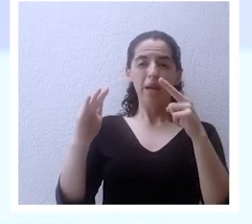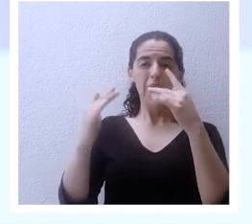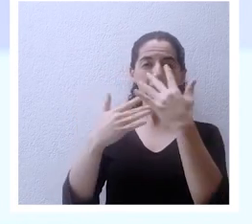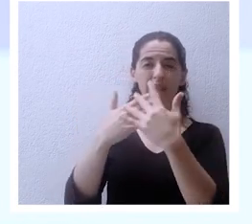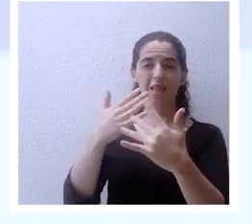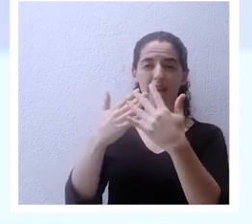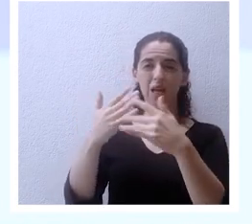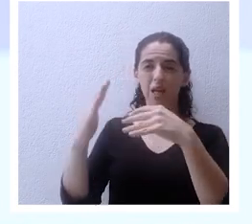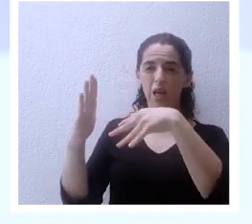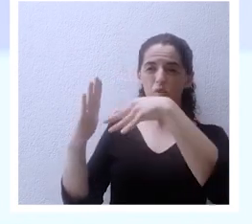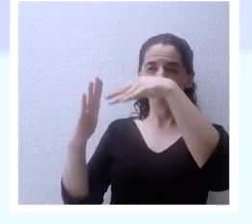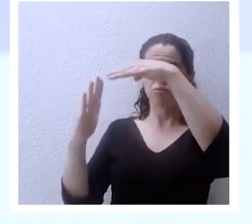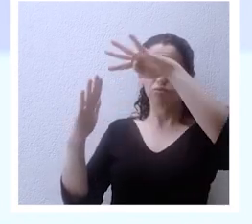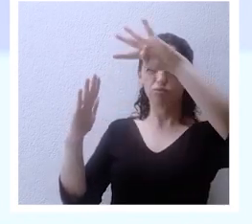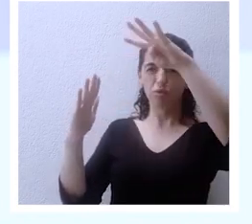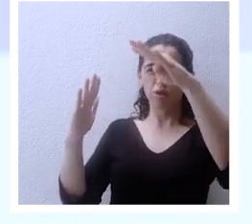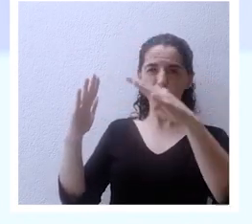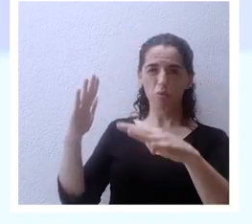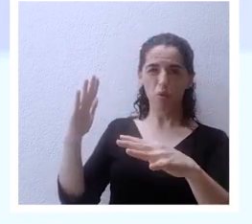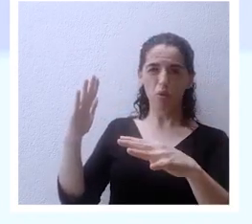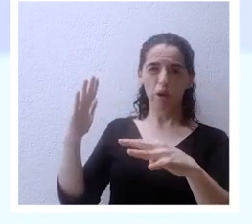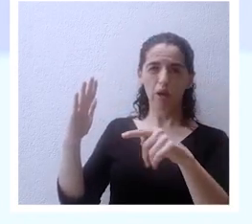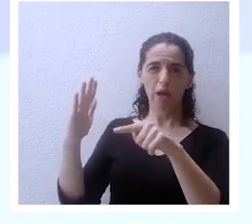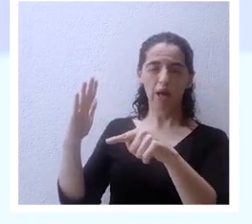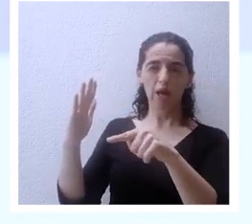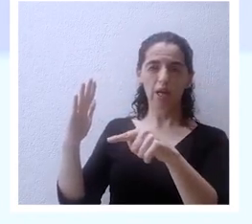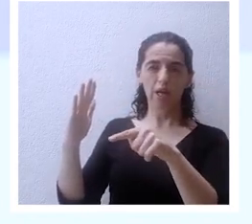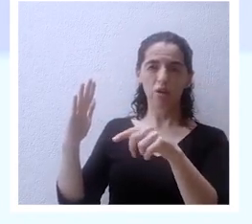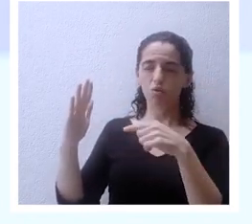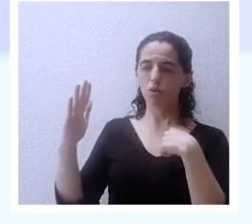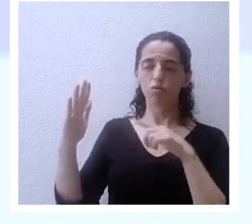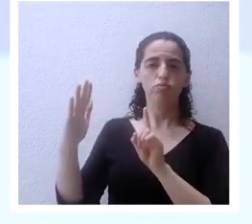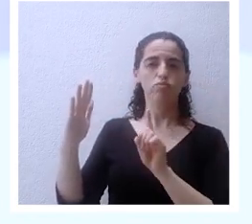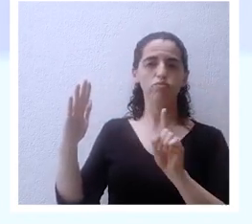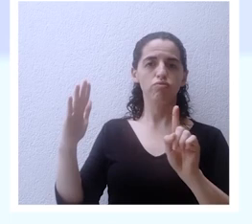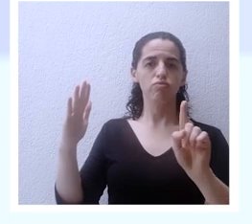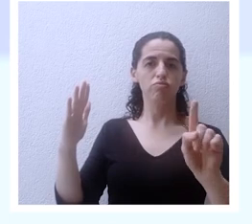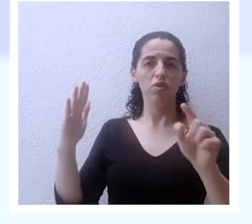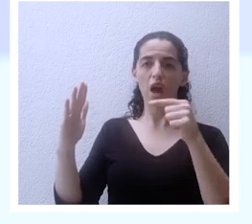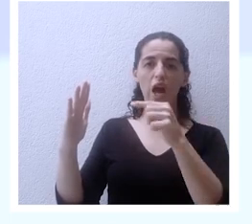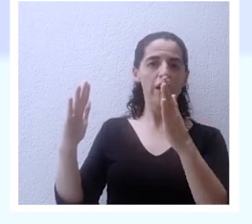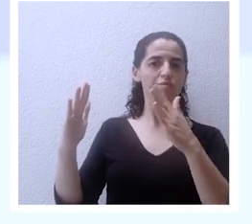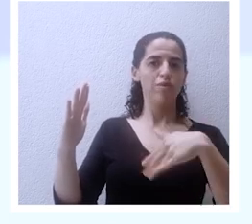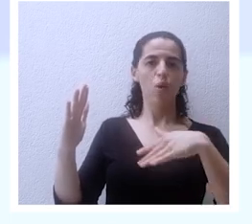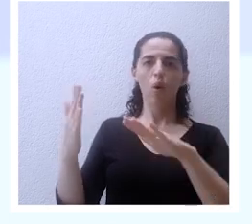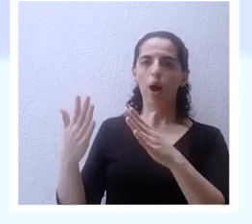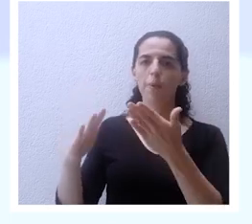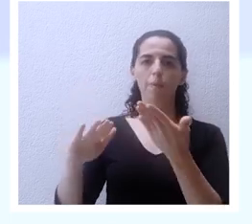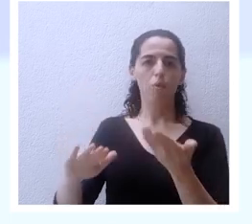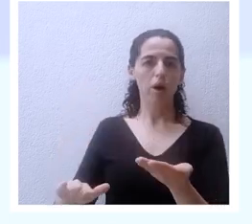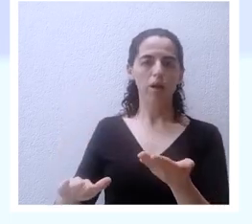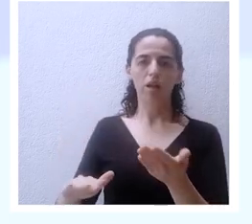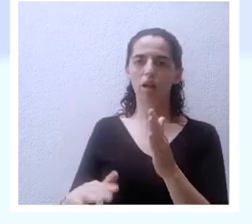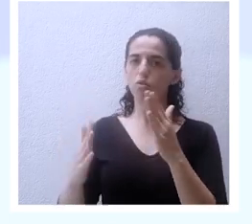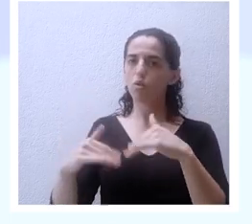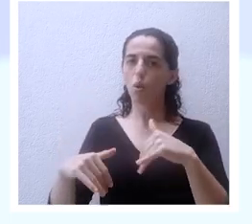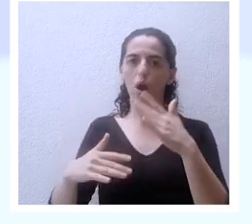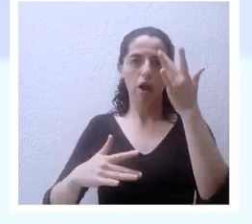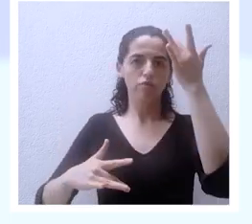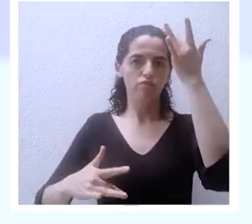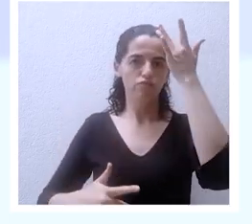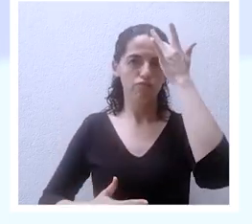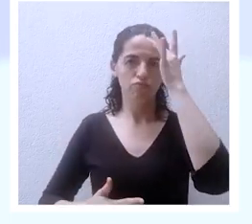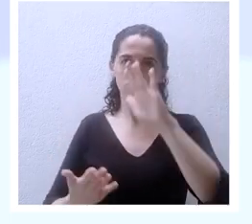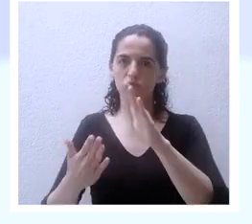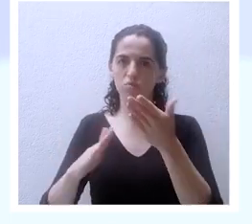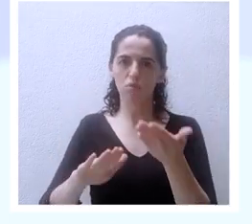oigan bien y no habrá mortandad no habrá en vosotros plaga de mortandad cuando